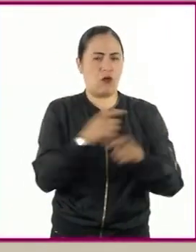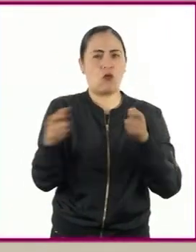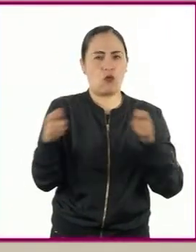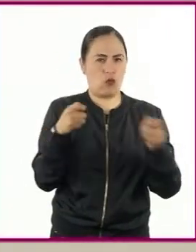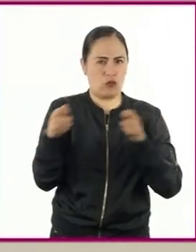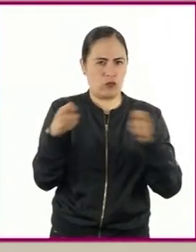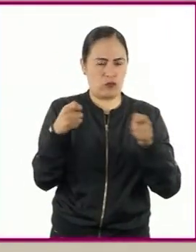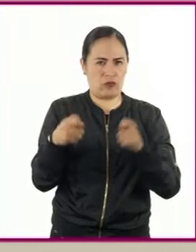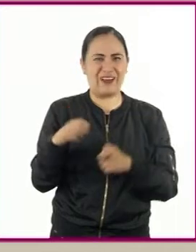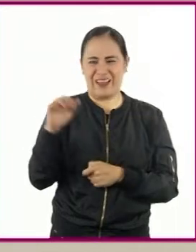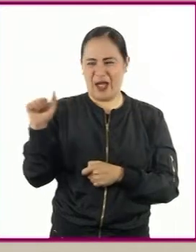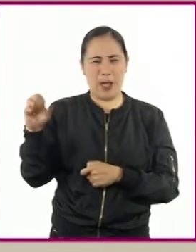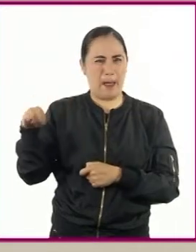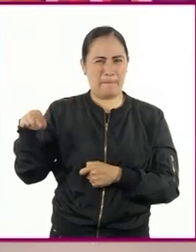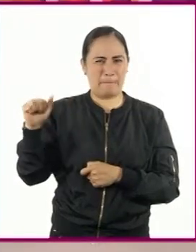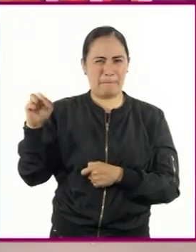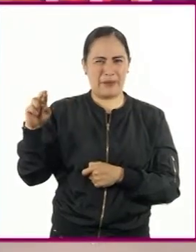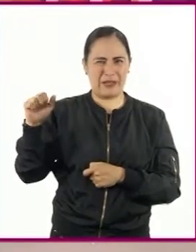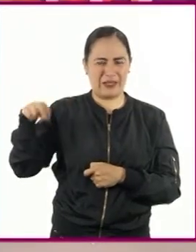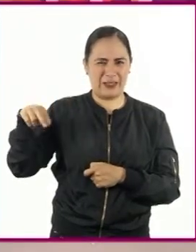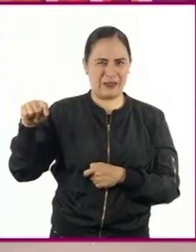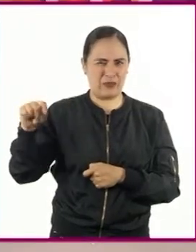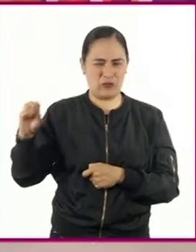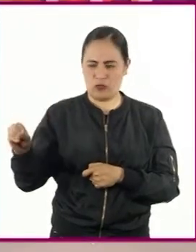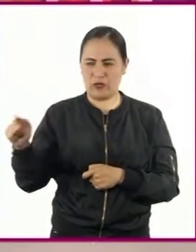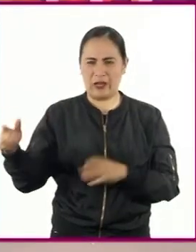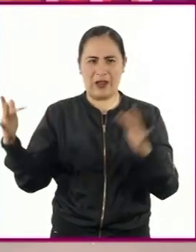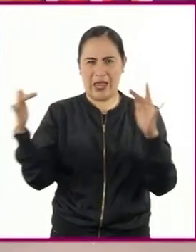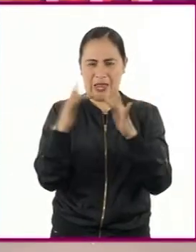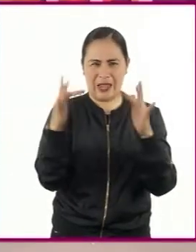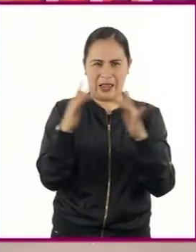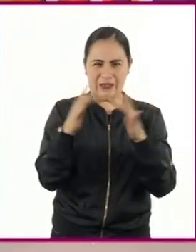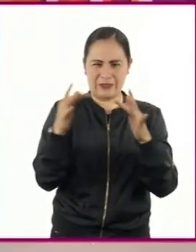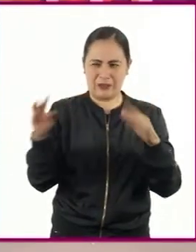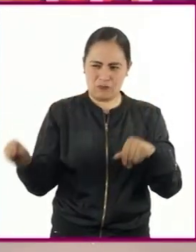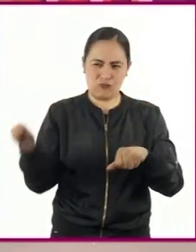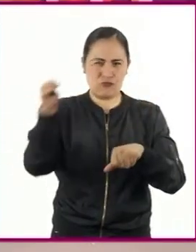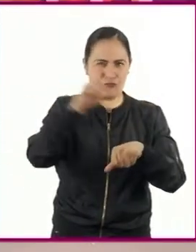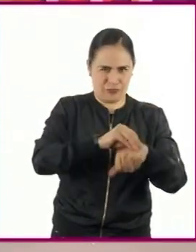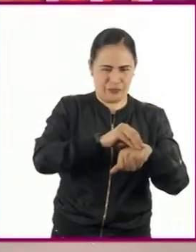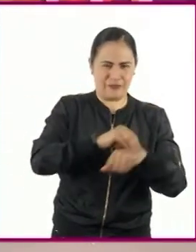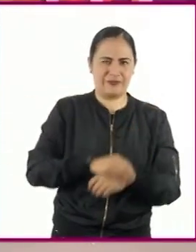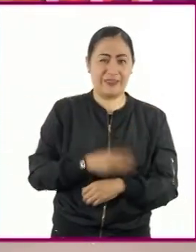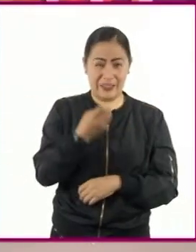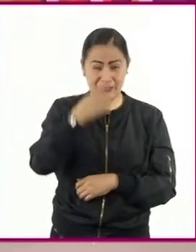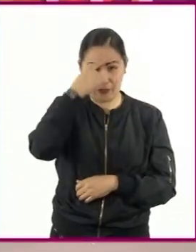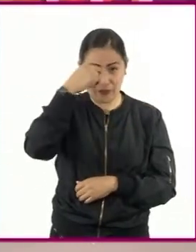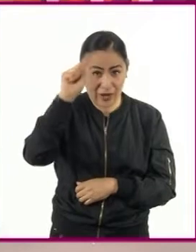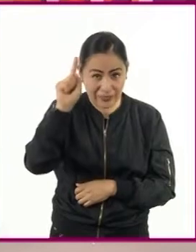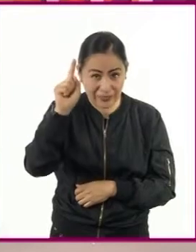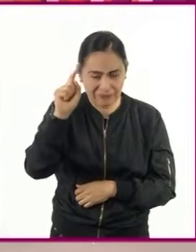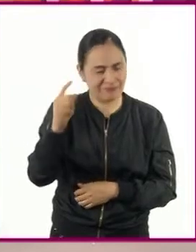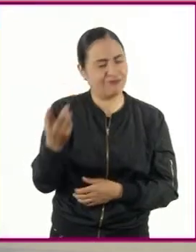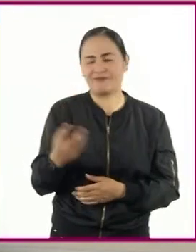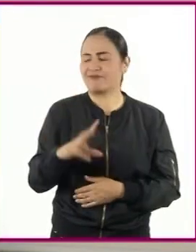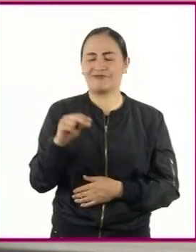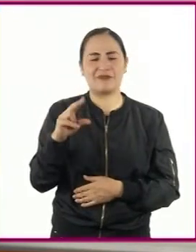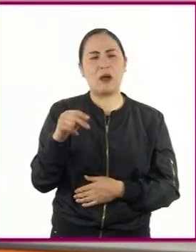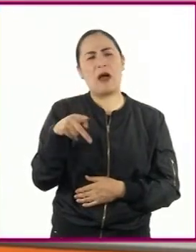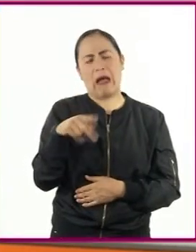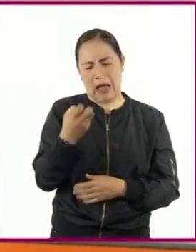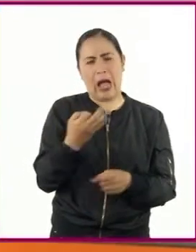amaranto que toma el papel de vector de transferencia. Parece fácil, ¿verdad? Aunque de manera muy